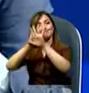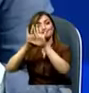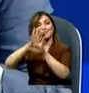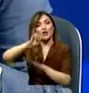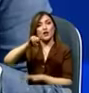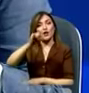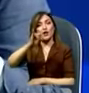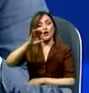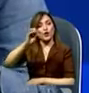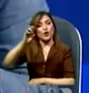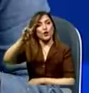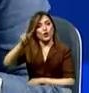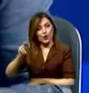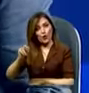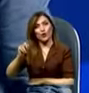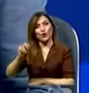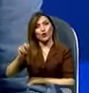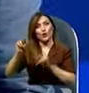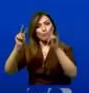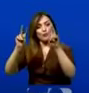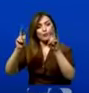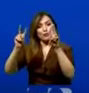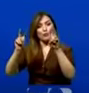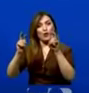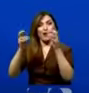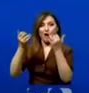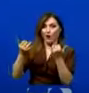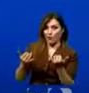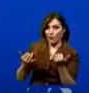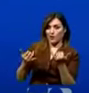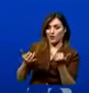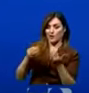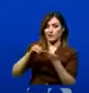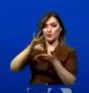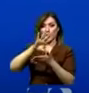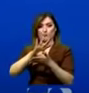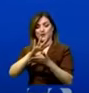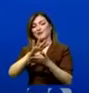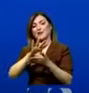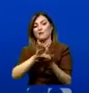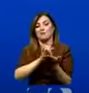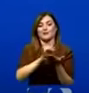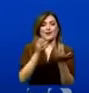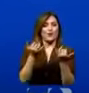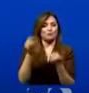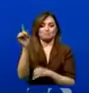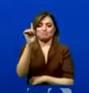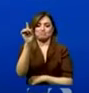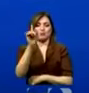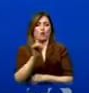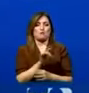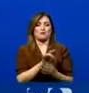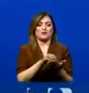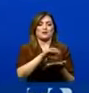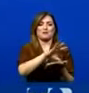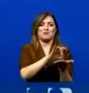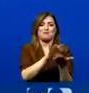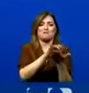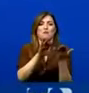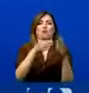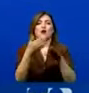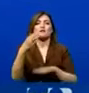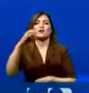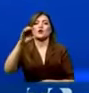puso entre comillas por el momento. Por eso, en todo caso lo que yo le puedo decir, Liz, es que